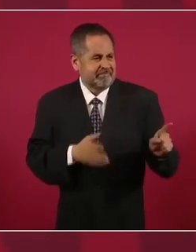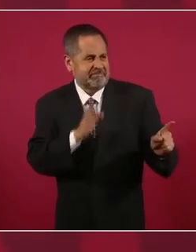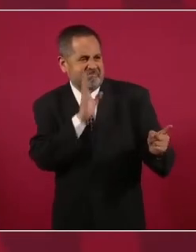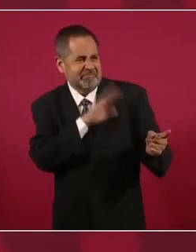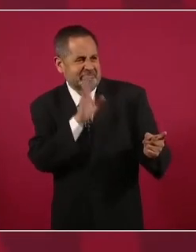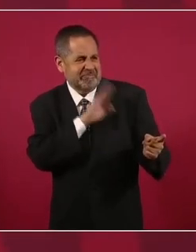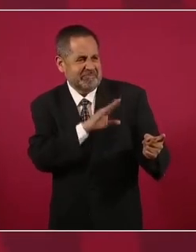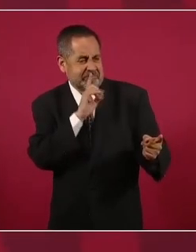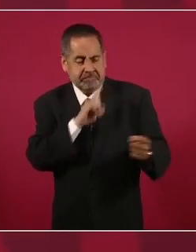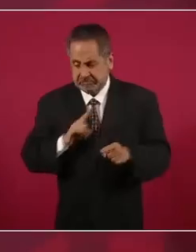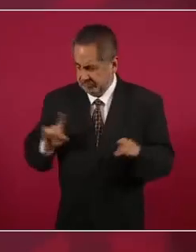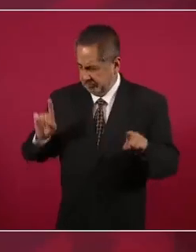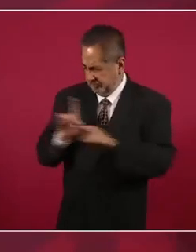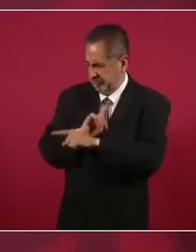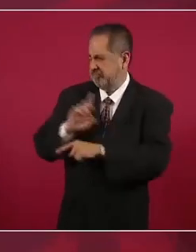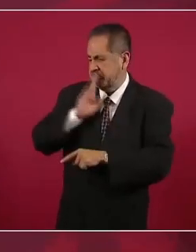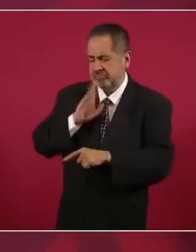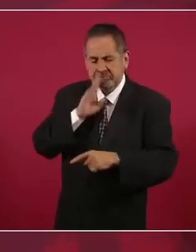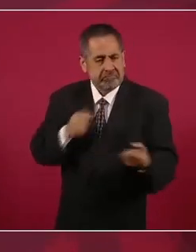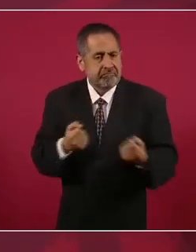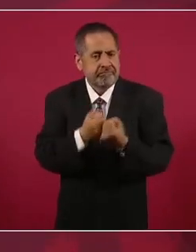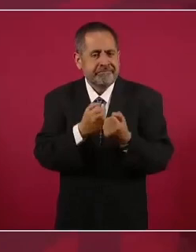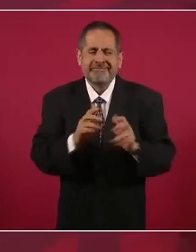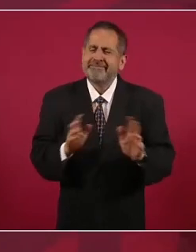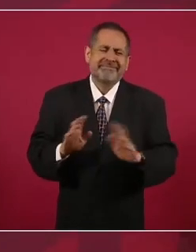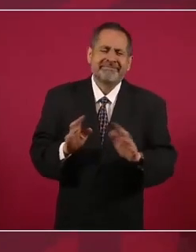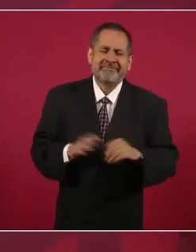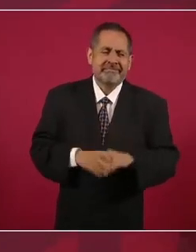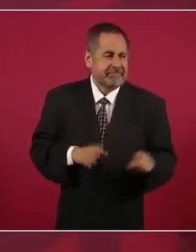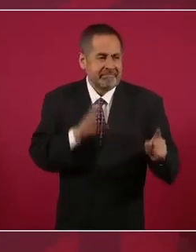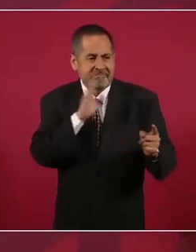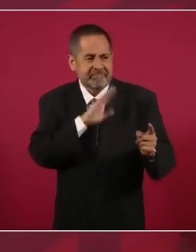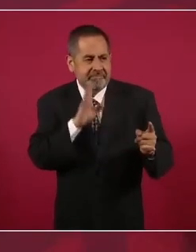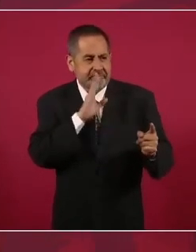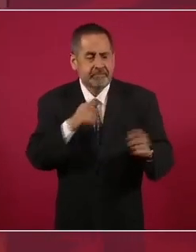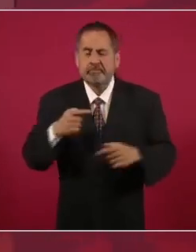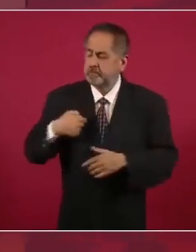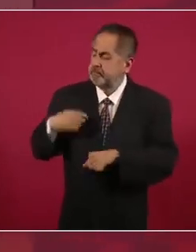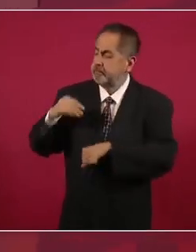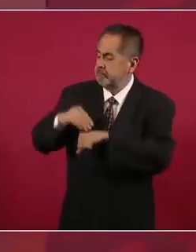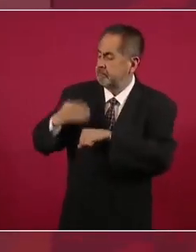Esa es nuestra filosofía, pero lleva tiempo